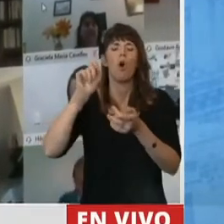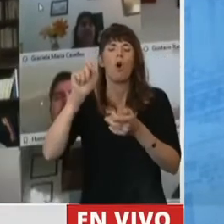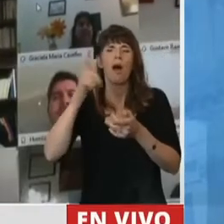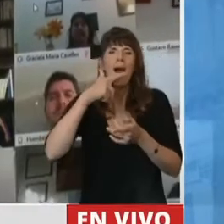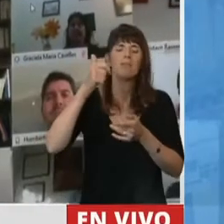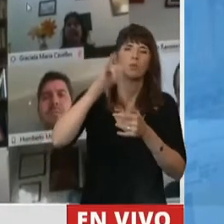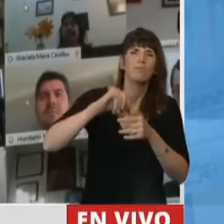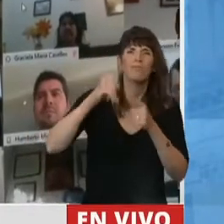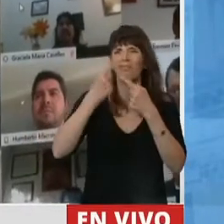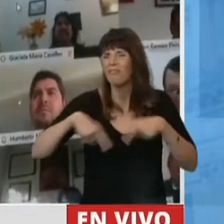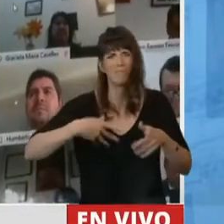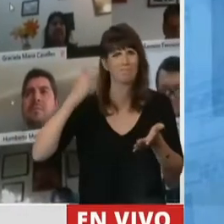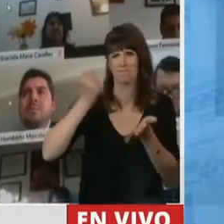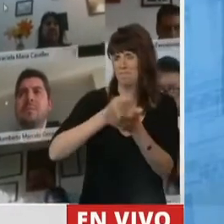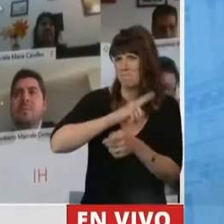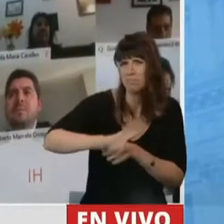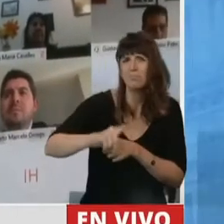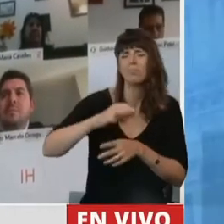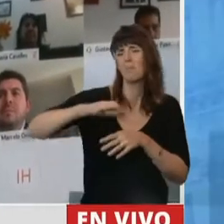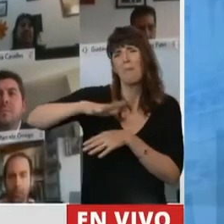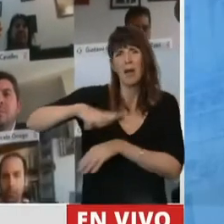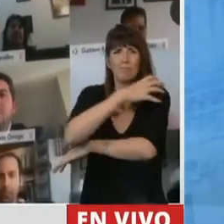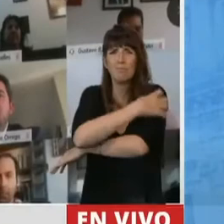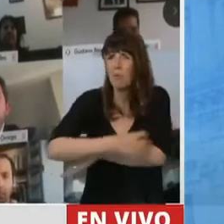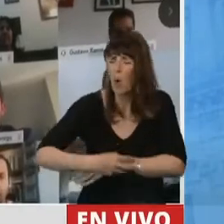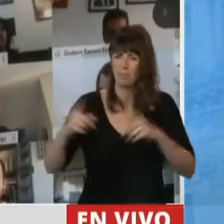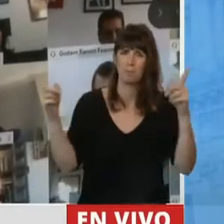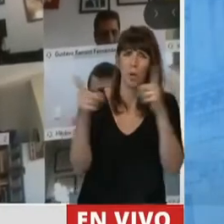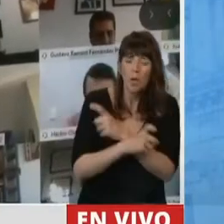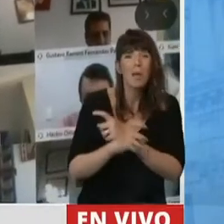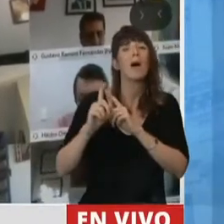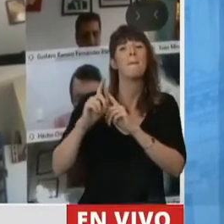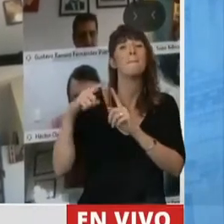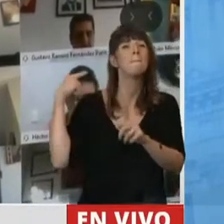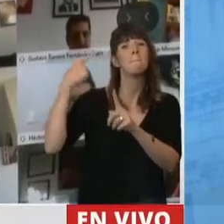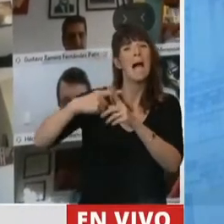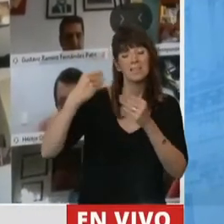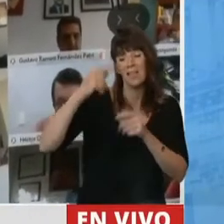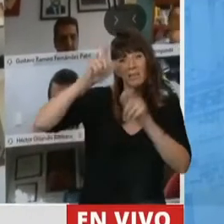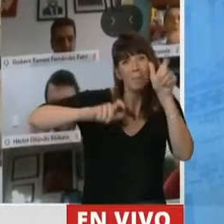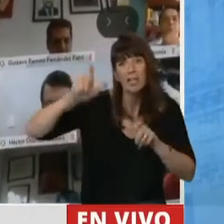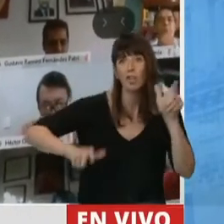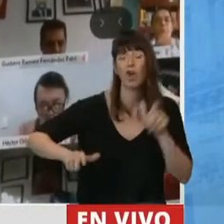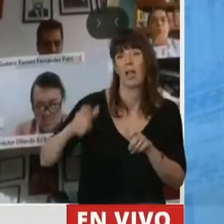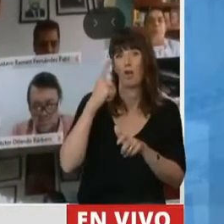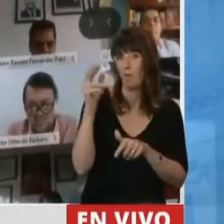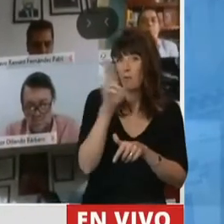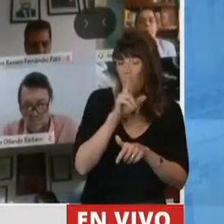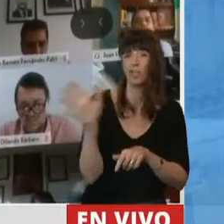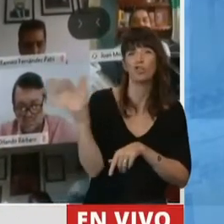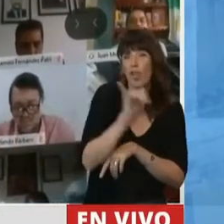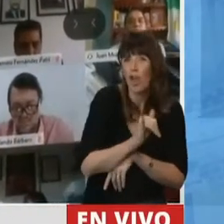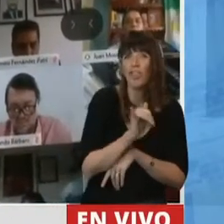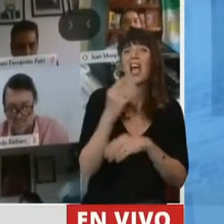todo en los barrios más vulnerables. Y está también la otra crisis cotidiana que están viviendo hoy los argentinos y las argentinas que tienen que ver con la crisis